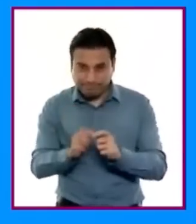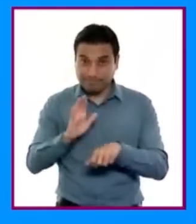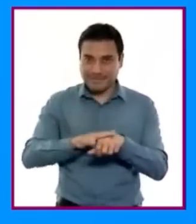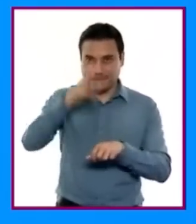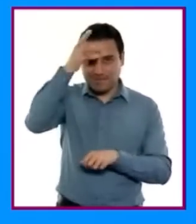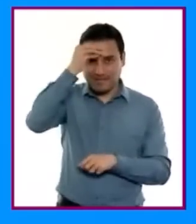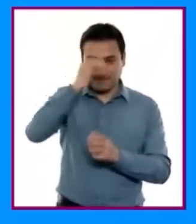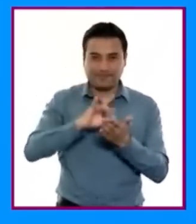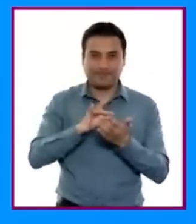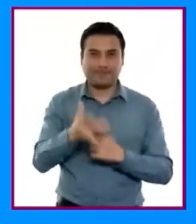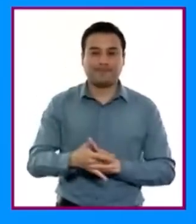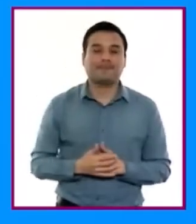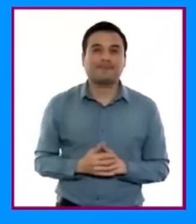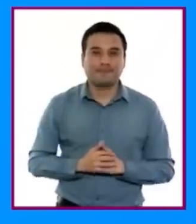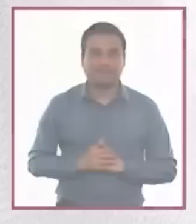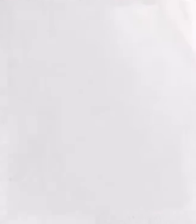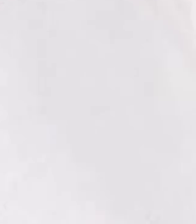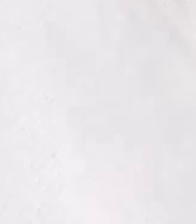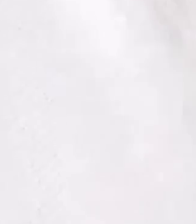conocimientos. Gracias.